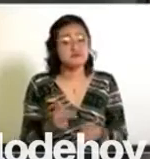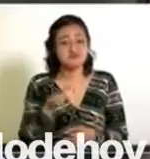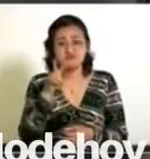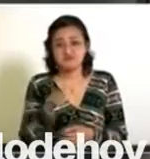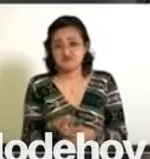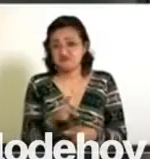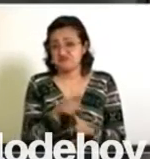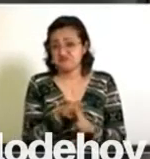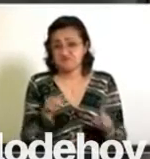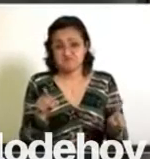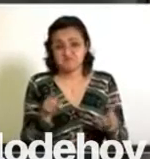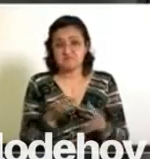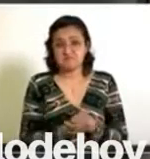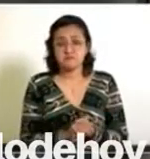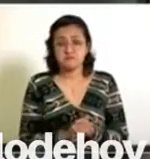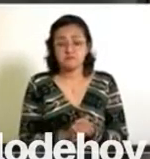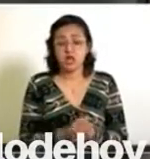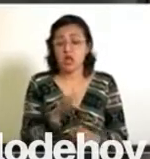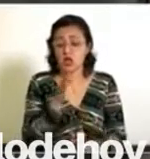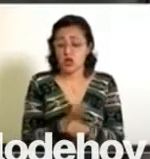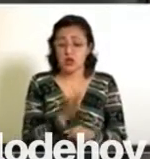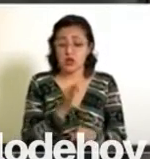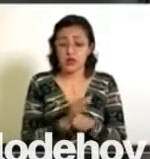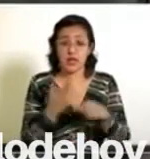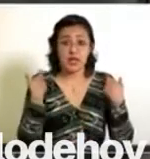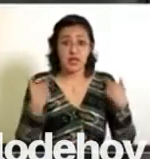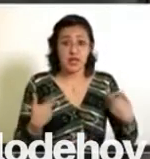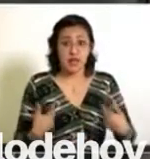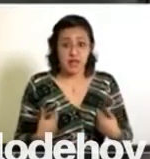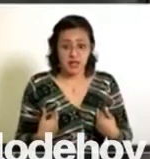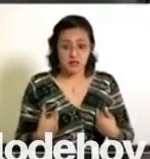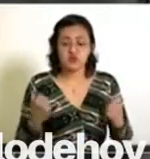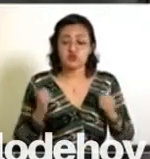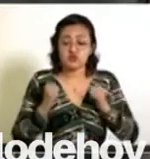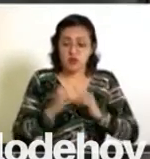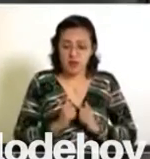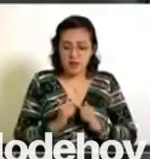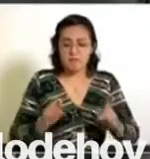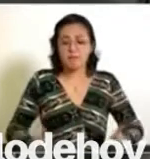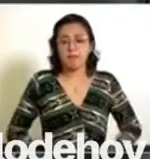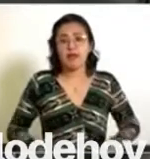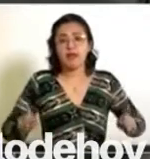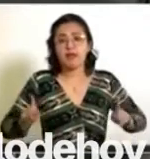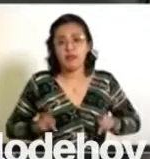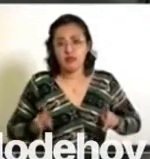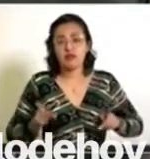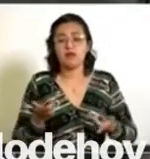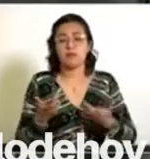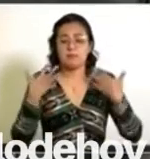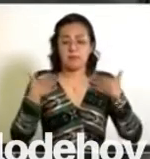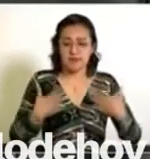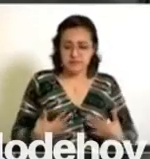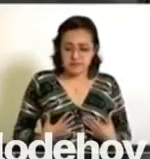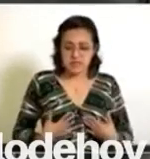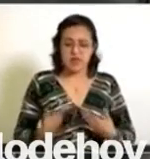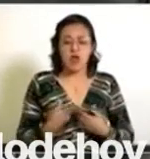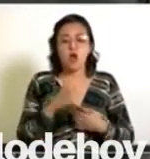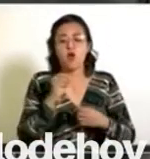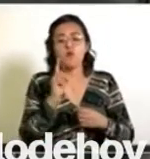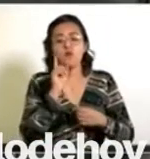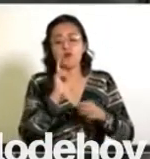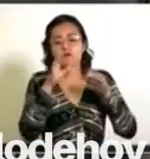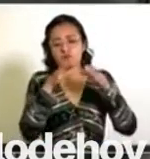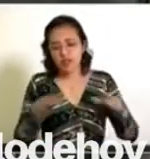En esta ocasión, los uniformes, suéter, playera, falda, pantalón, se exige el cumplimiento de las